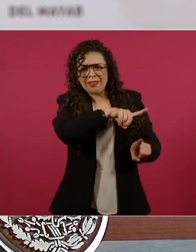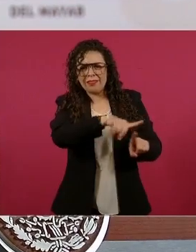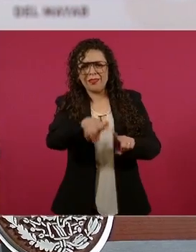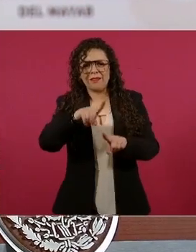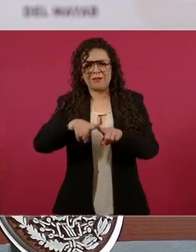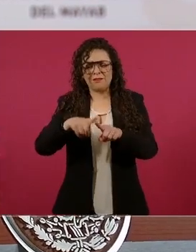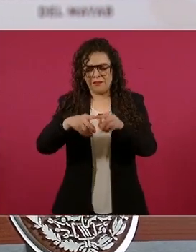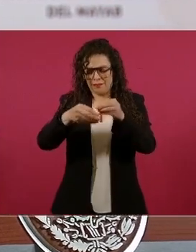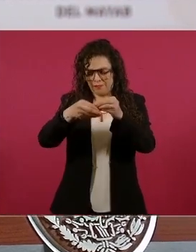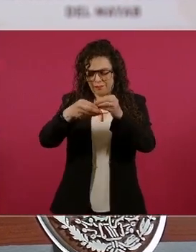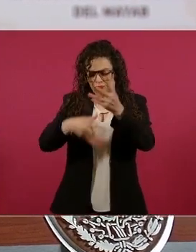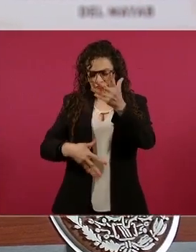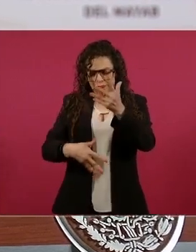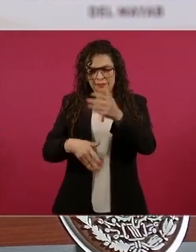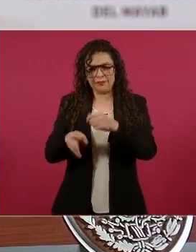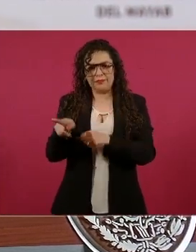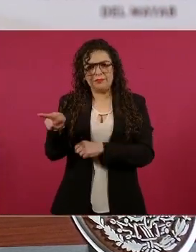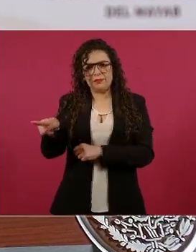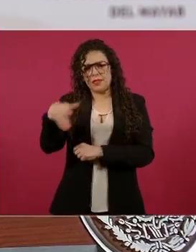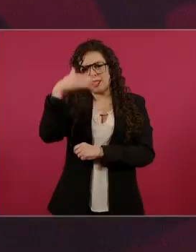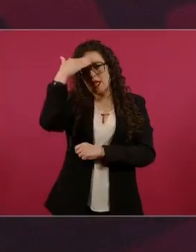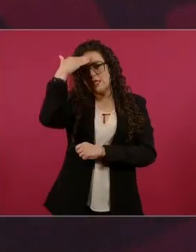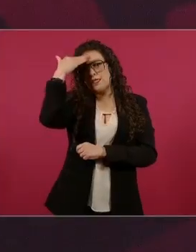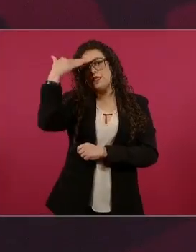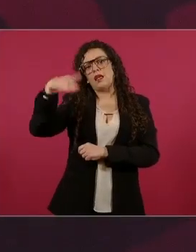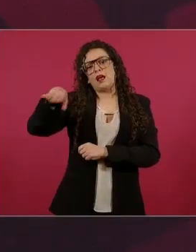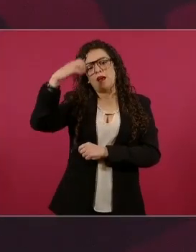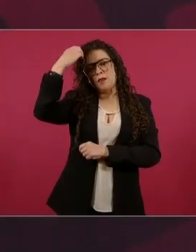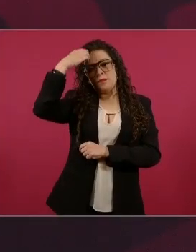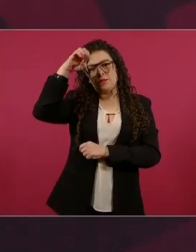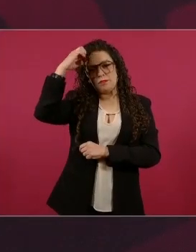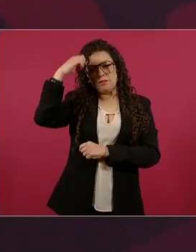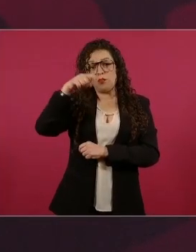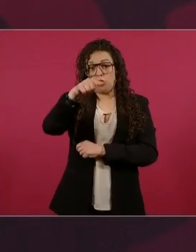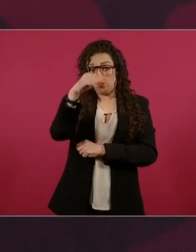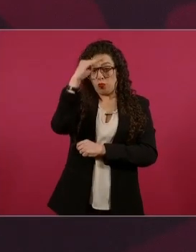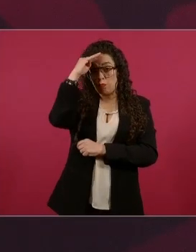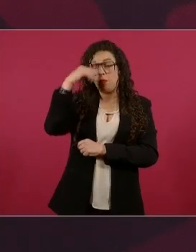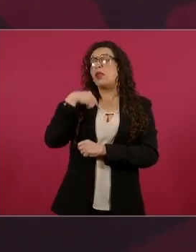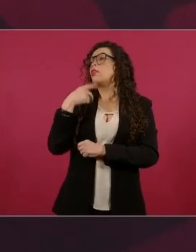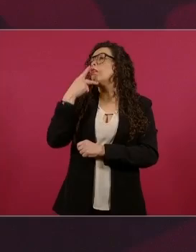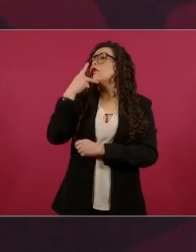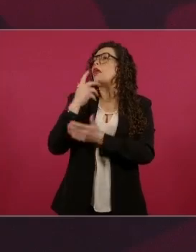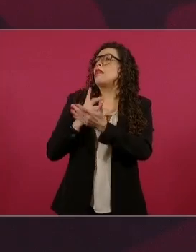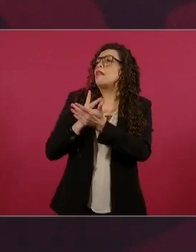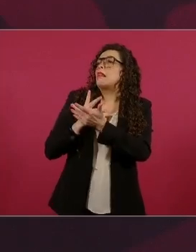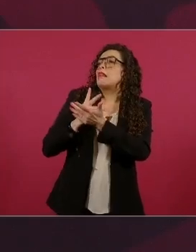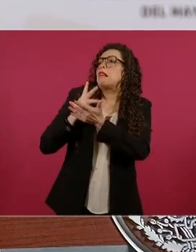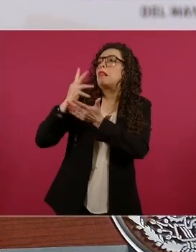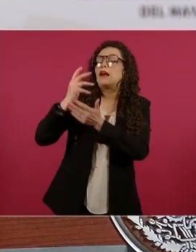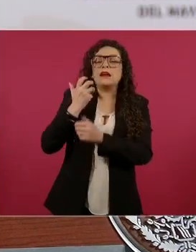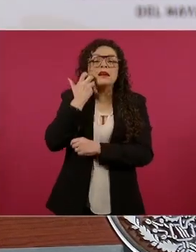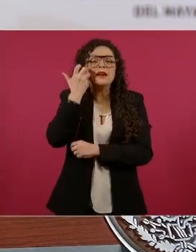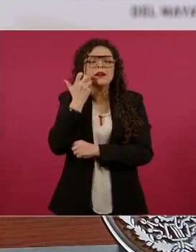no exagero. Pero estamos